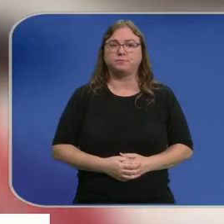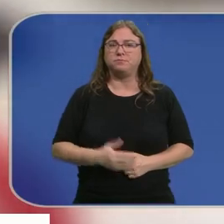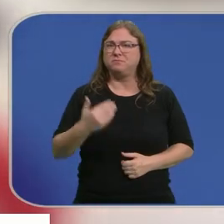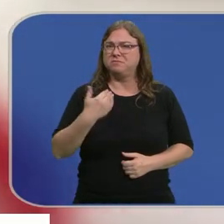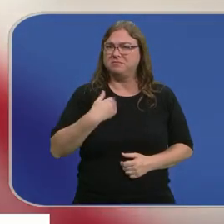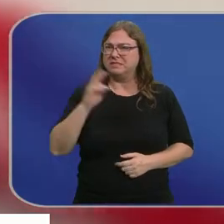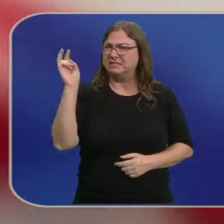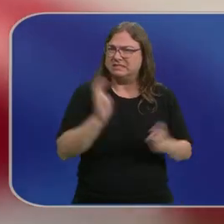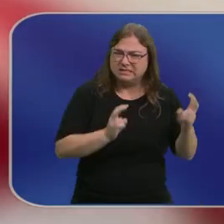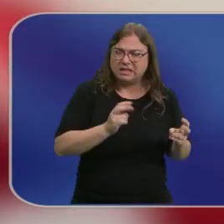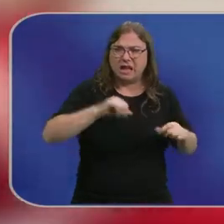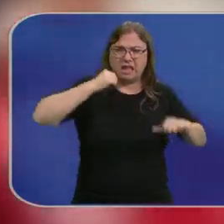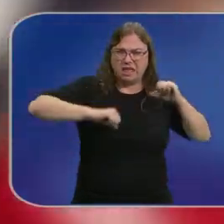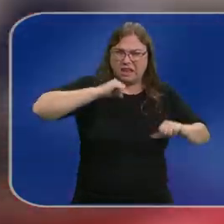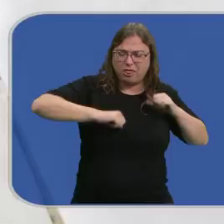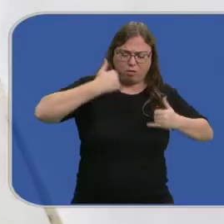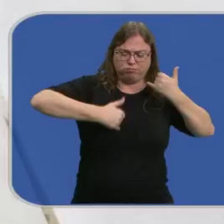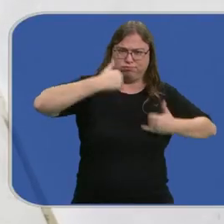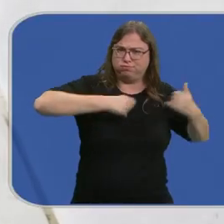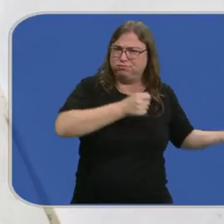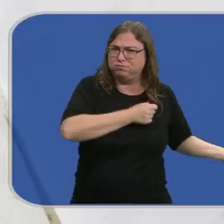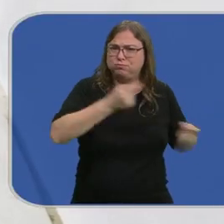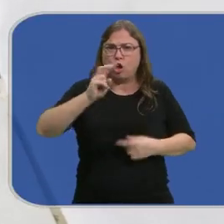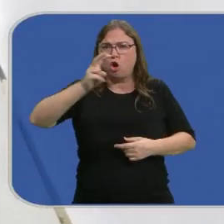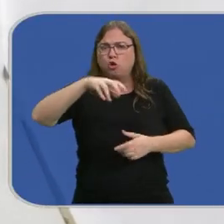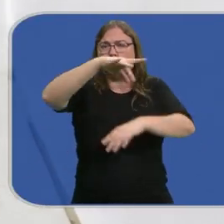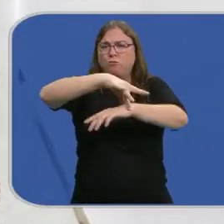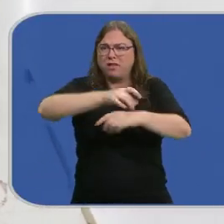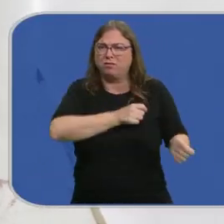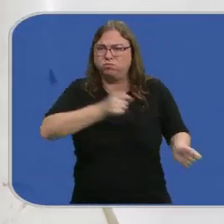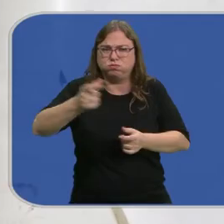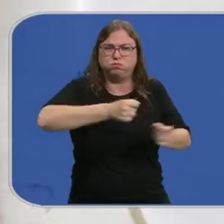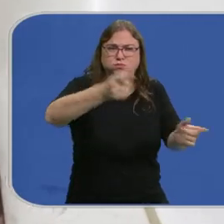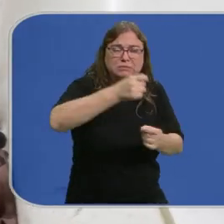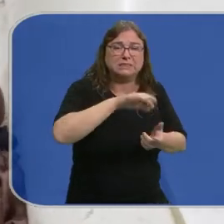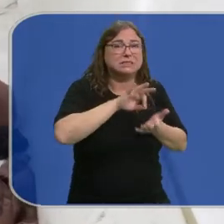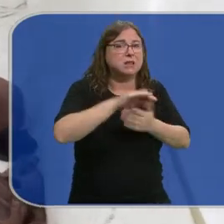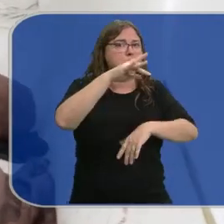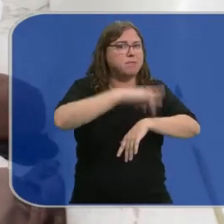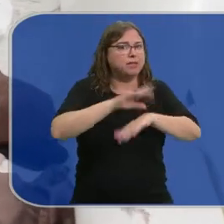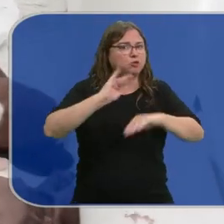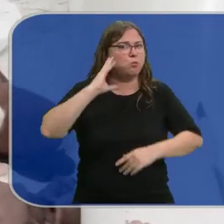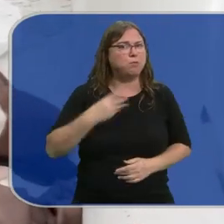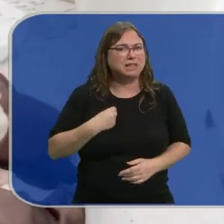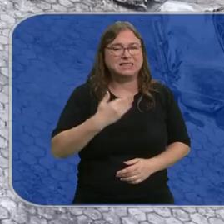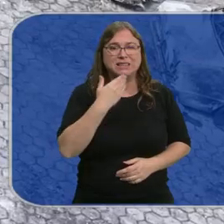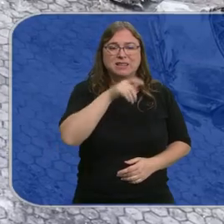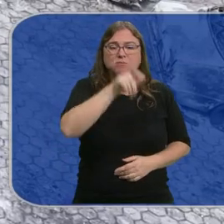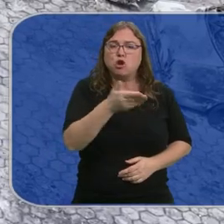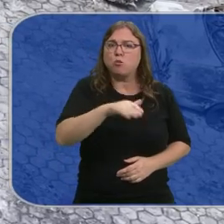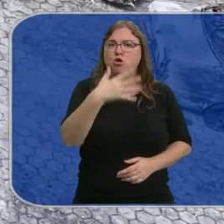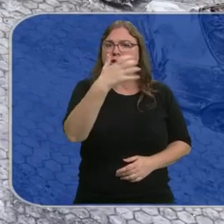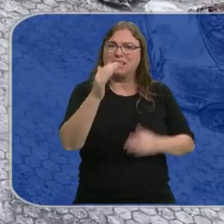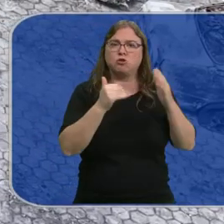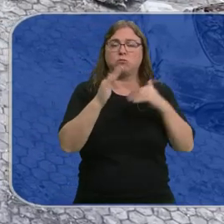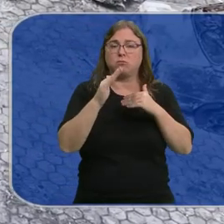Llevaban como podían a los heridos de la masacre del hospital de Gaza a otros centros médicos. Los servicios sanitarios palestinos hablan de más de 500